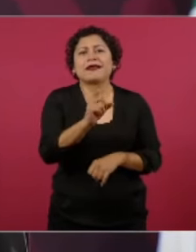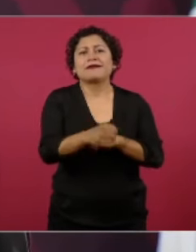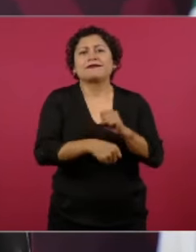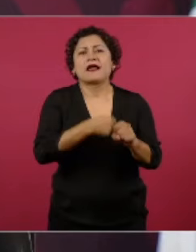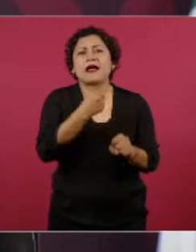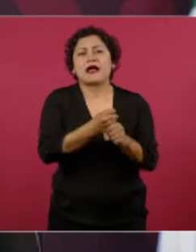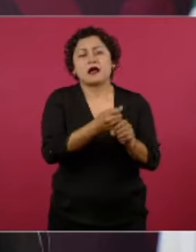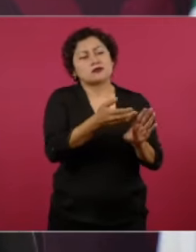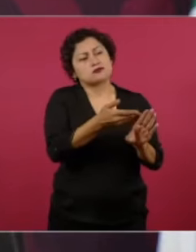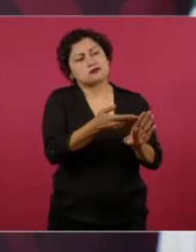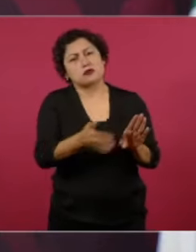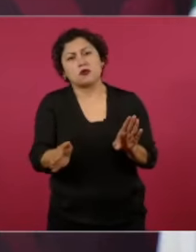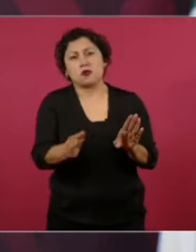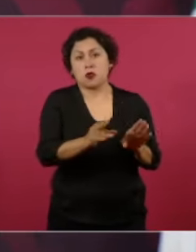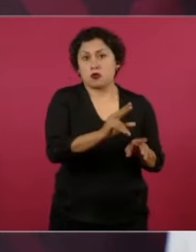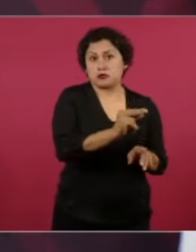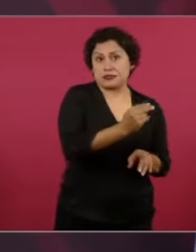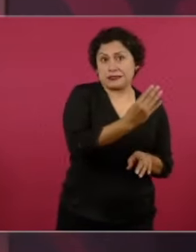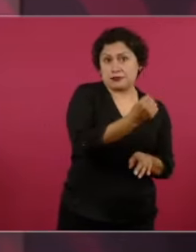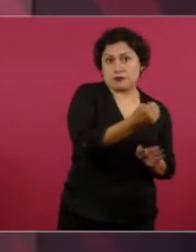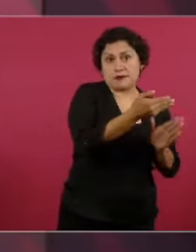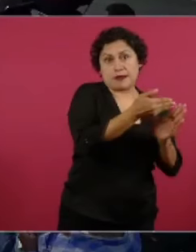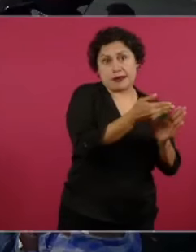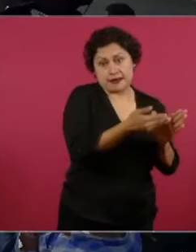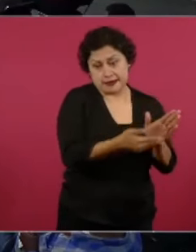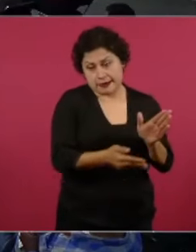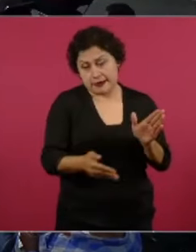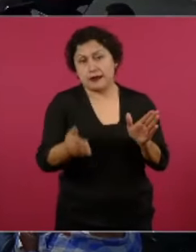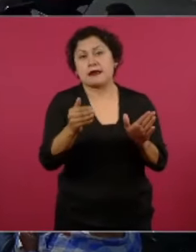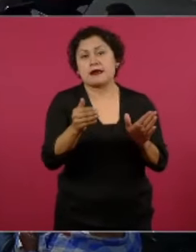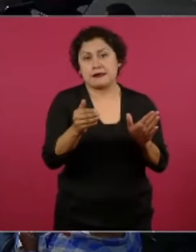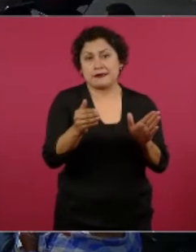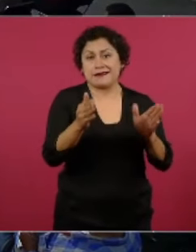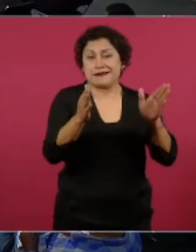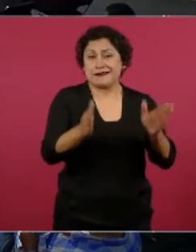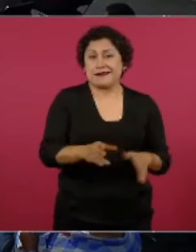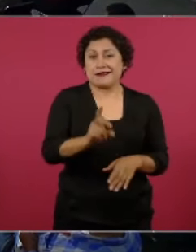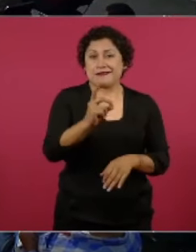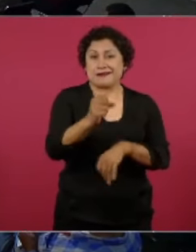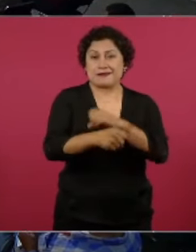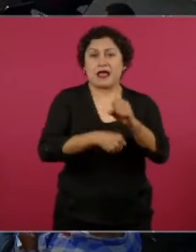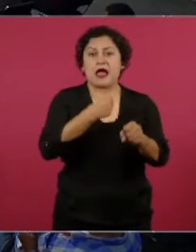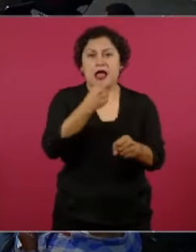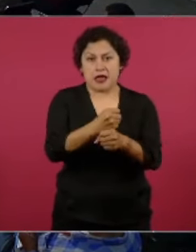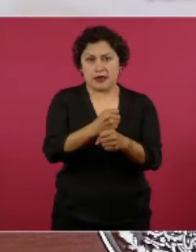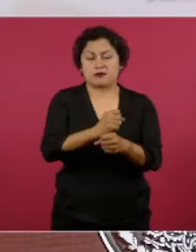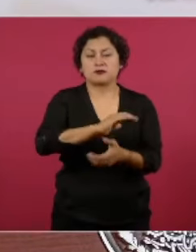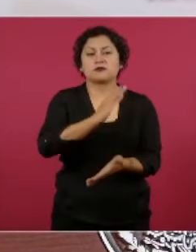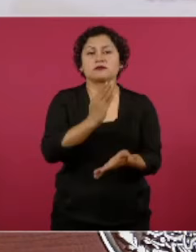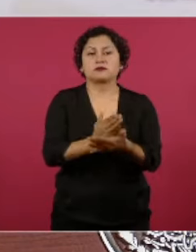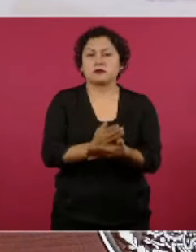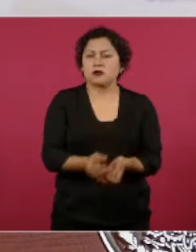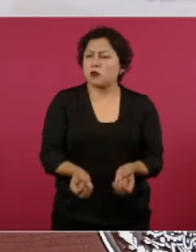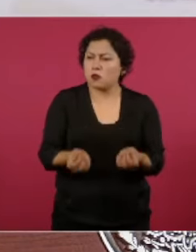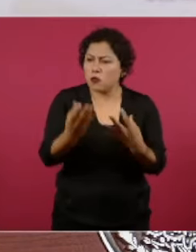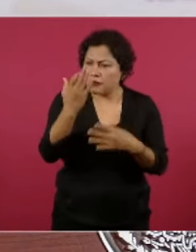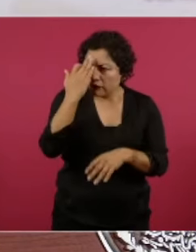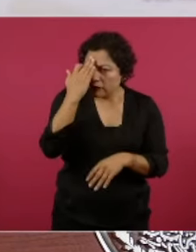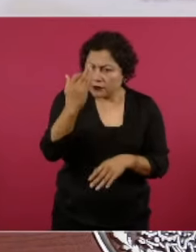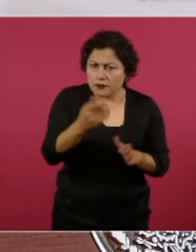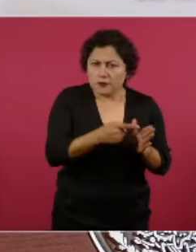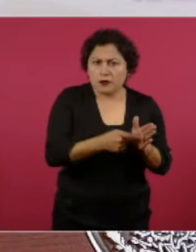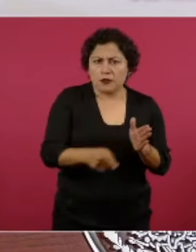el 89 a la fecha o cuando lo detuvieron… ¿Cuántos años son?,